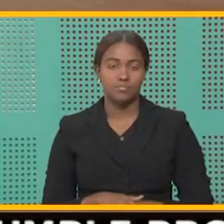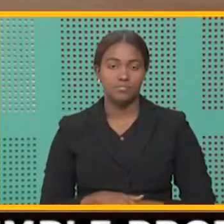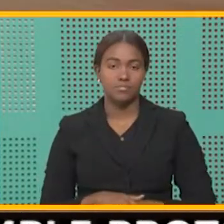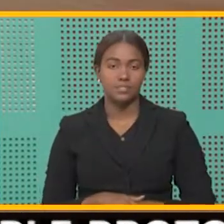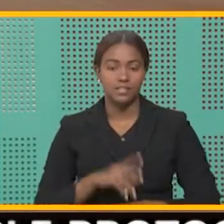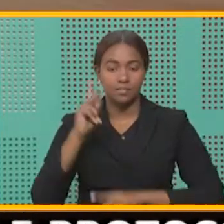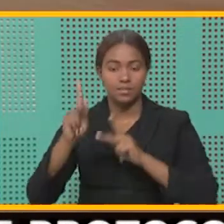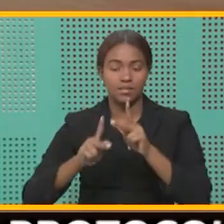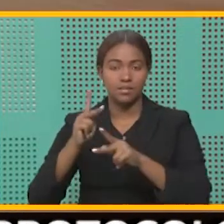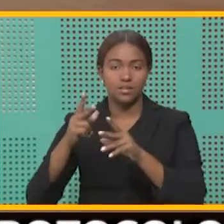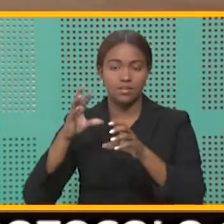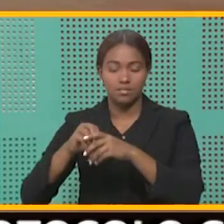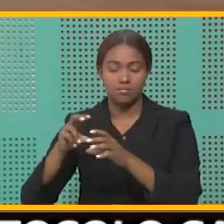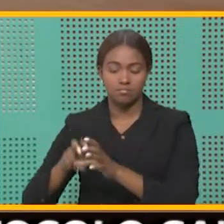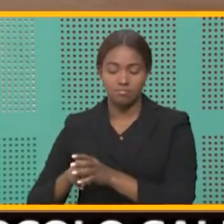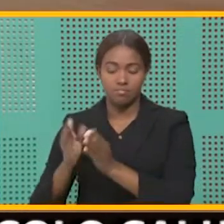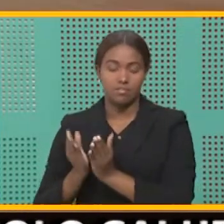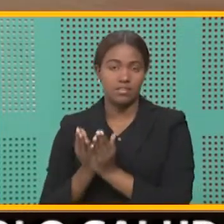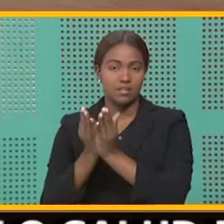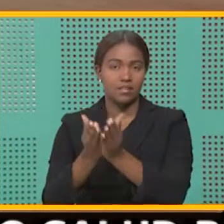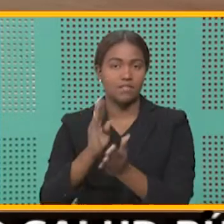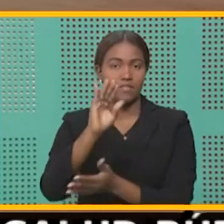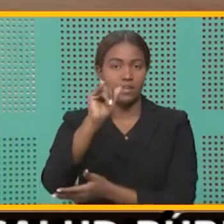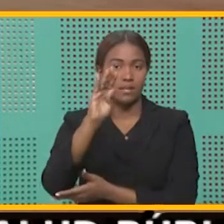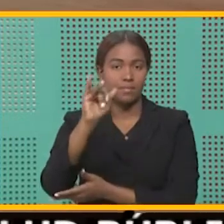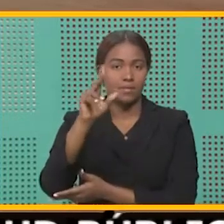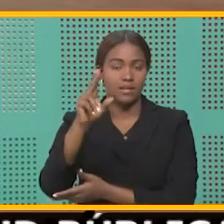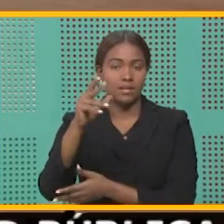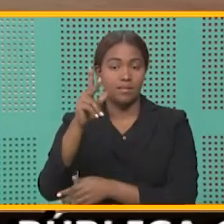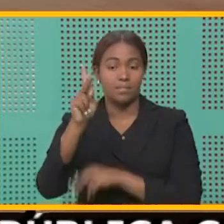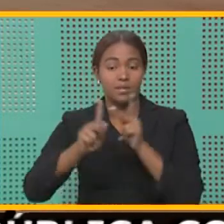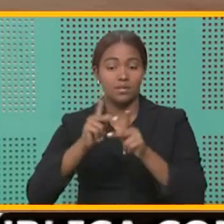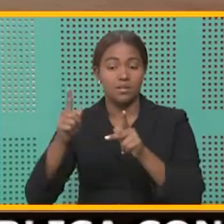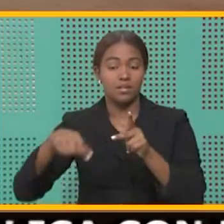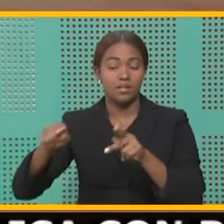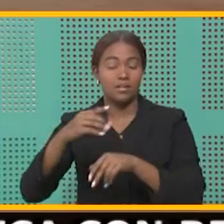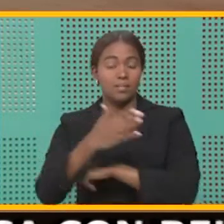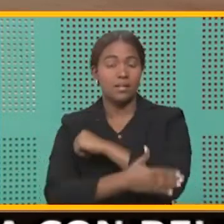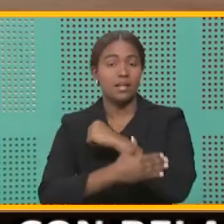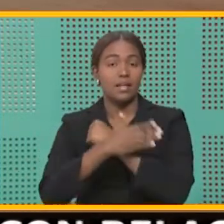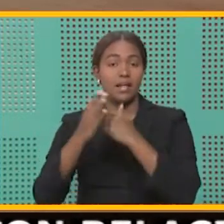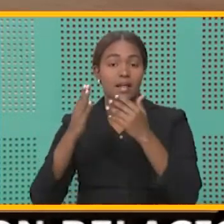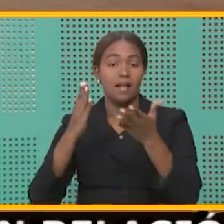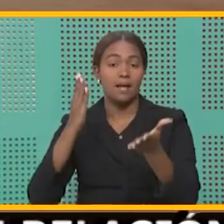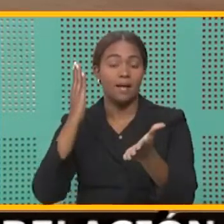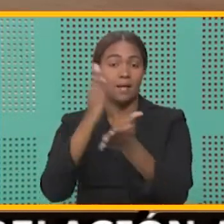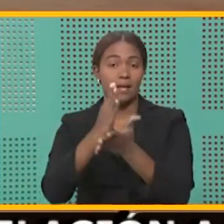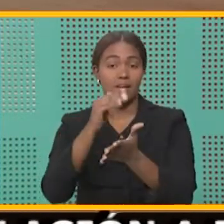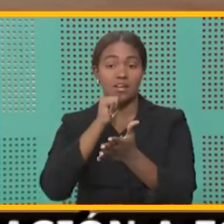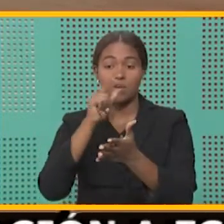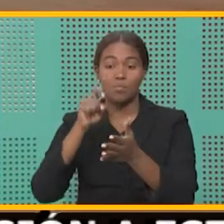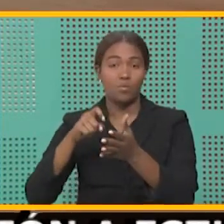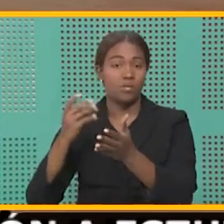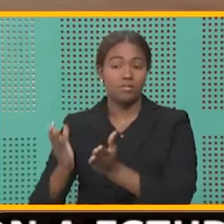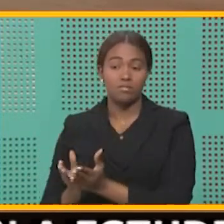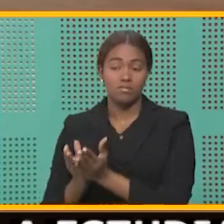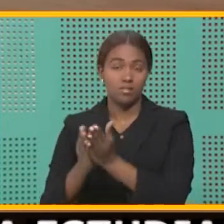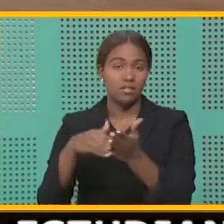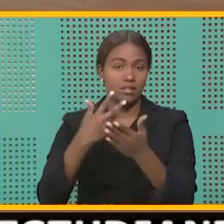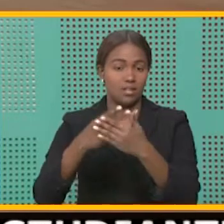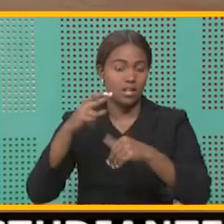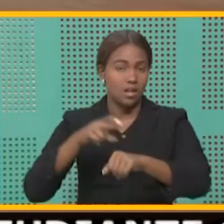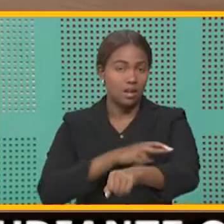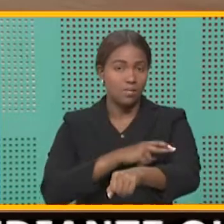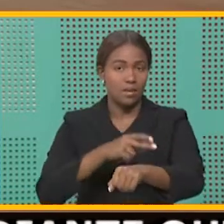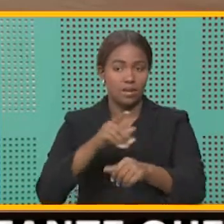Pasajeros a bordo del crucero Braemar, que las autoridades de este país le impidieron desembarcar en el puerto de La Romana y que se fueron a